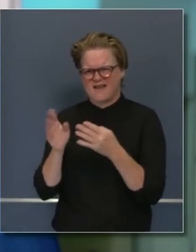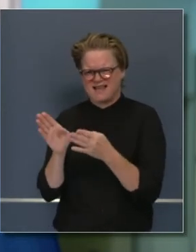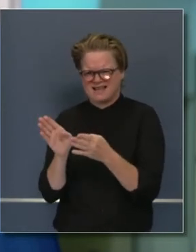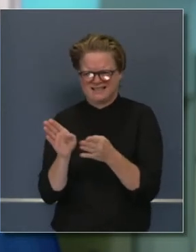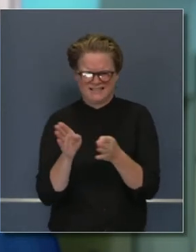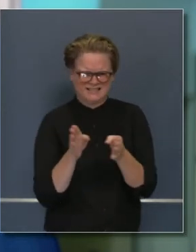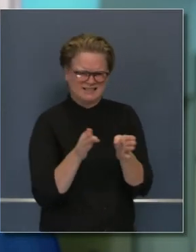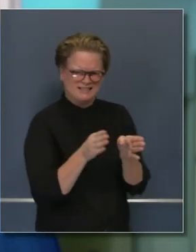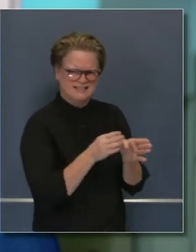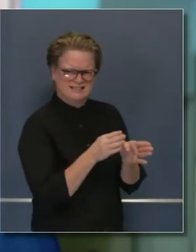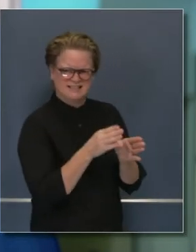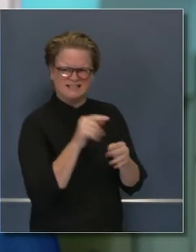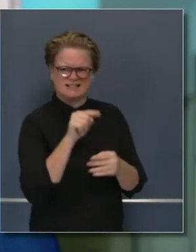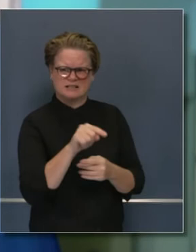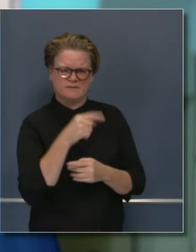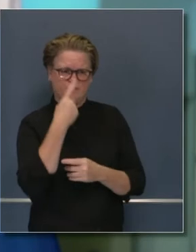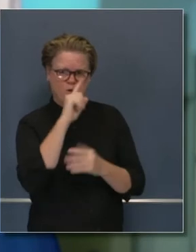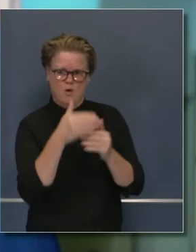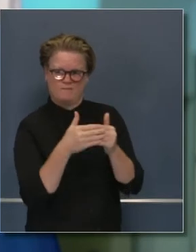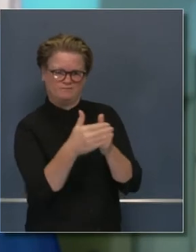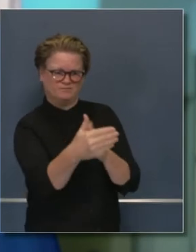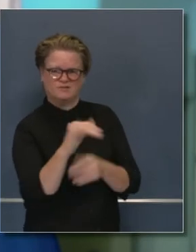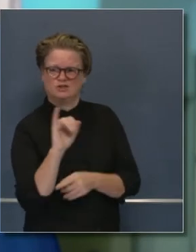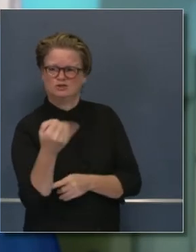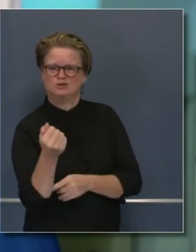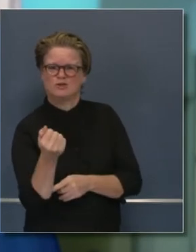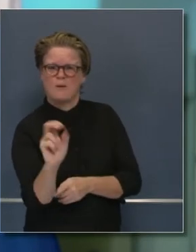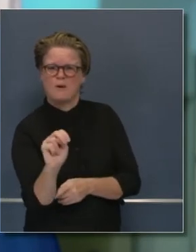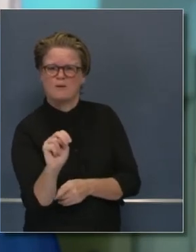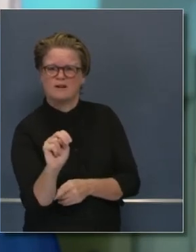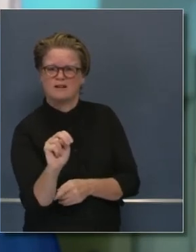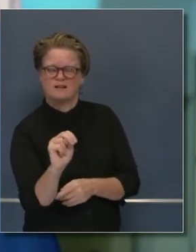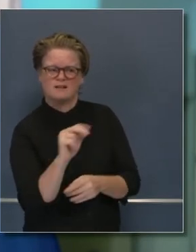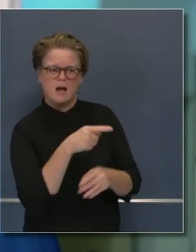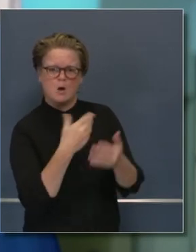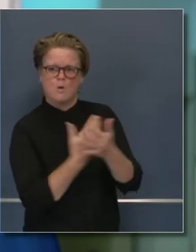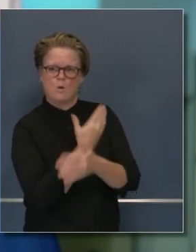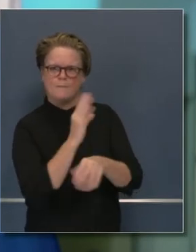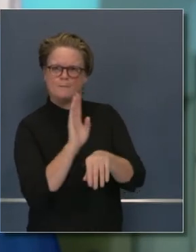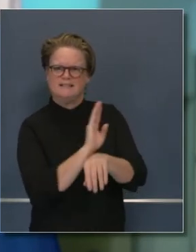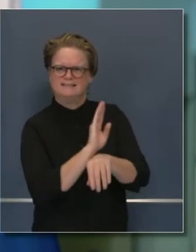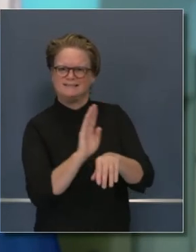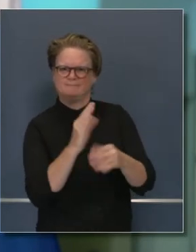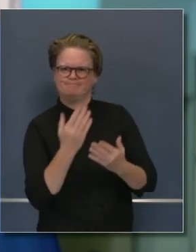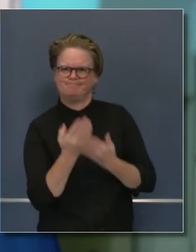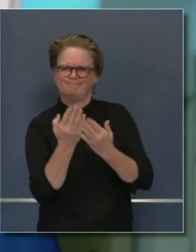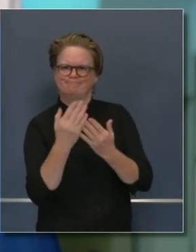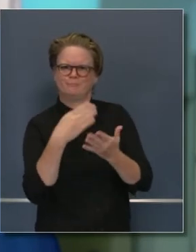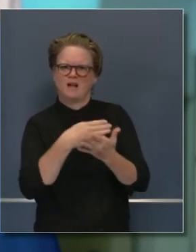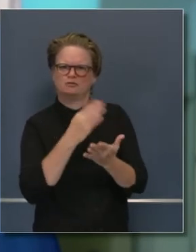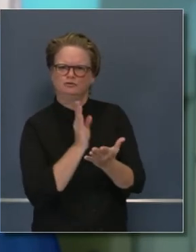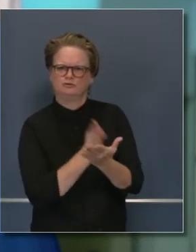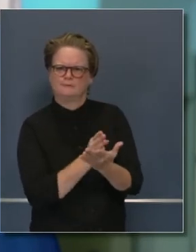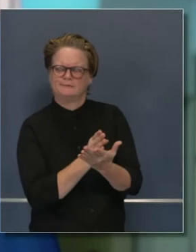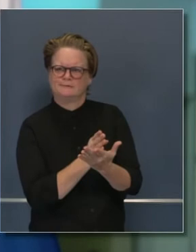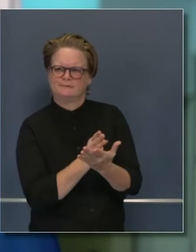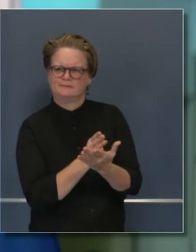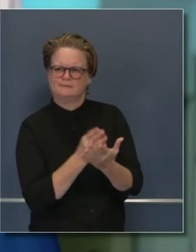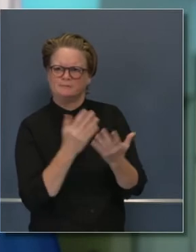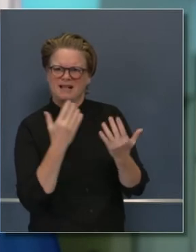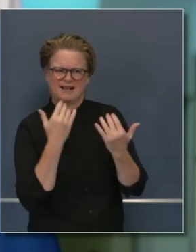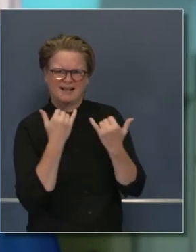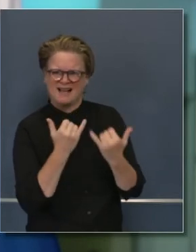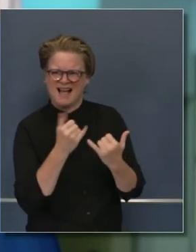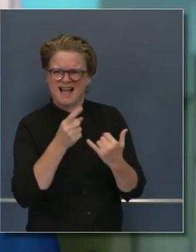Comenzando la presentación del presupuesto de enero, trabajando con la legislatura del año nuevo, es de apoyar a nuestros pequeños negocios que están